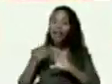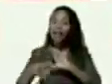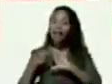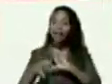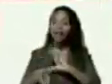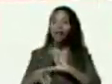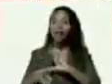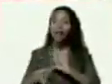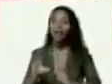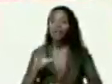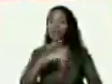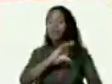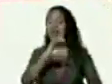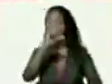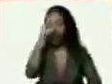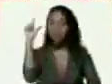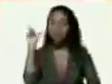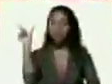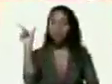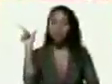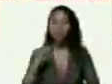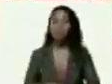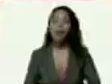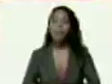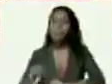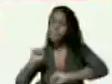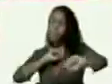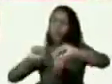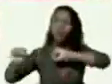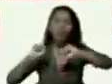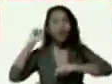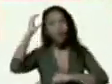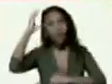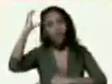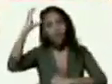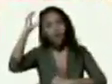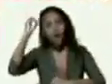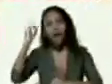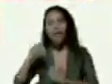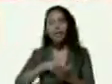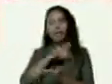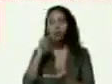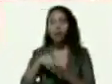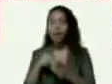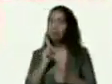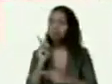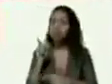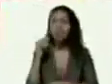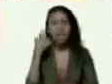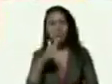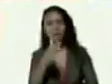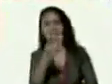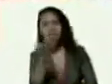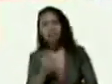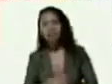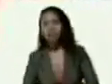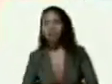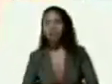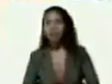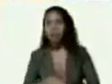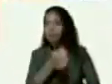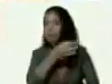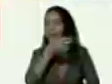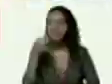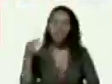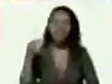del partido para movilizar la conciencia nacional ¿qué te parece Leon Heredia? no es extraordinario mi comandante